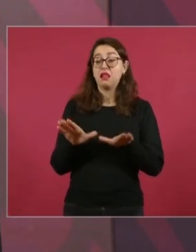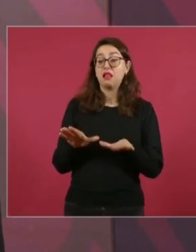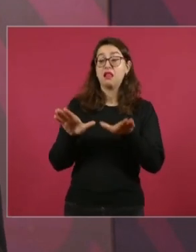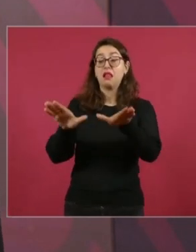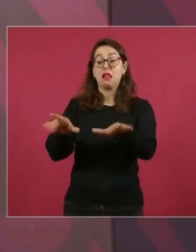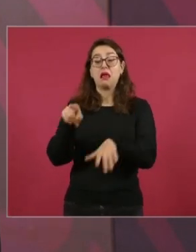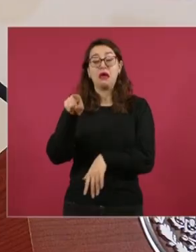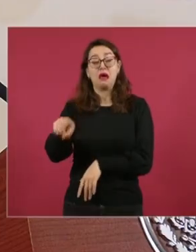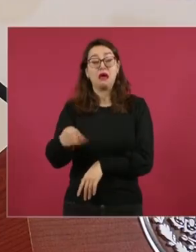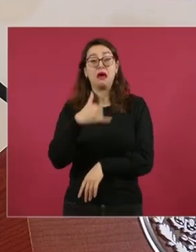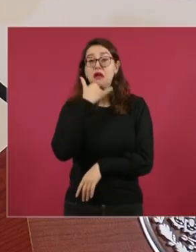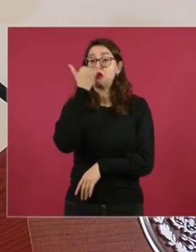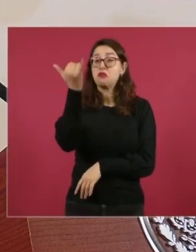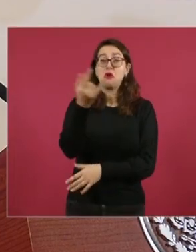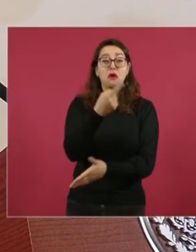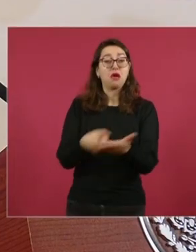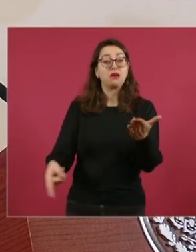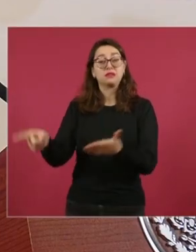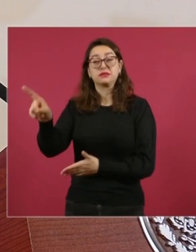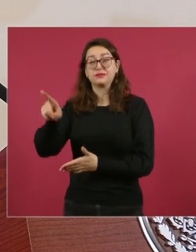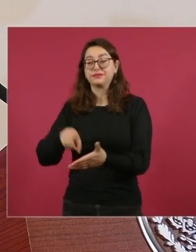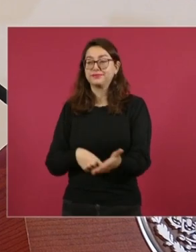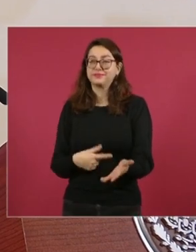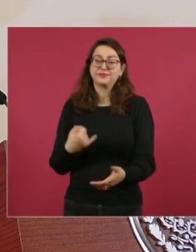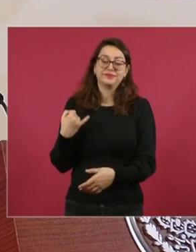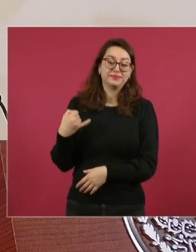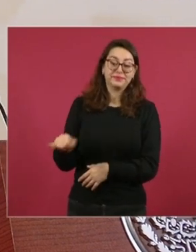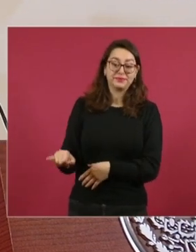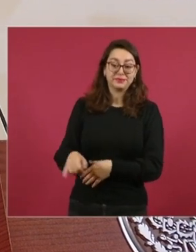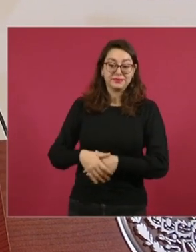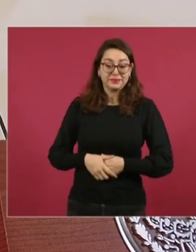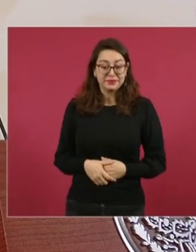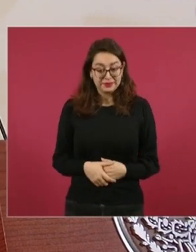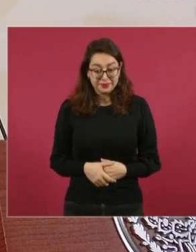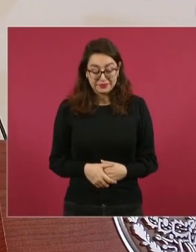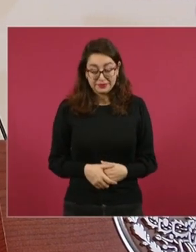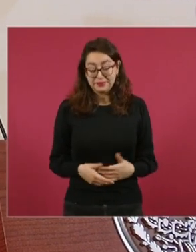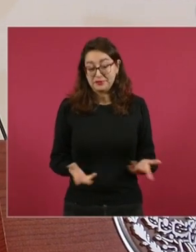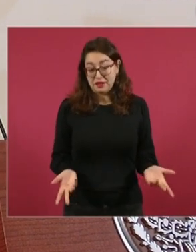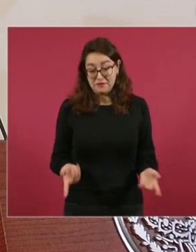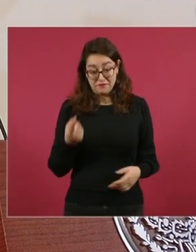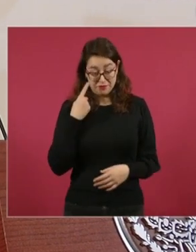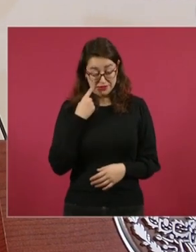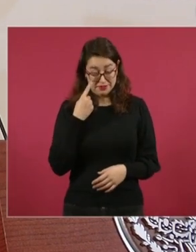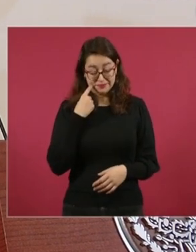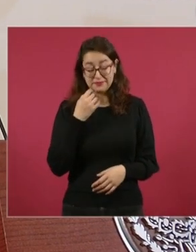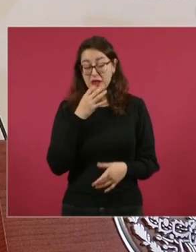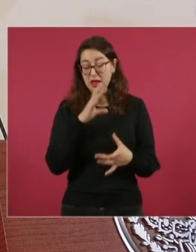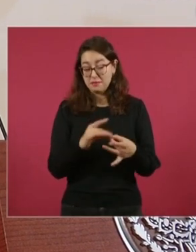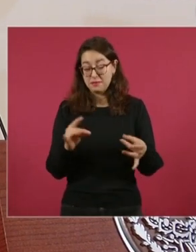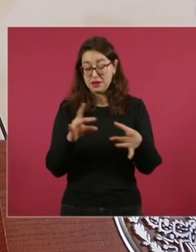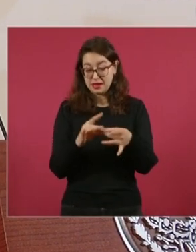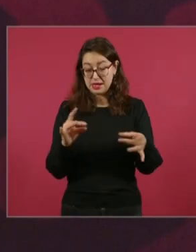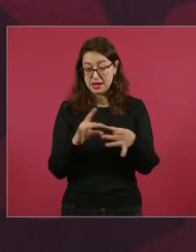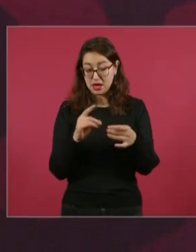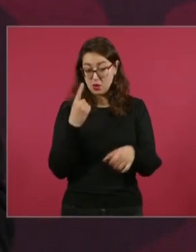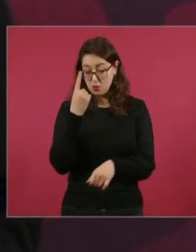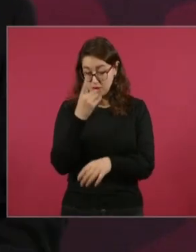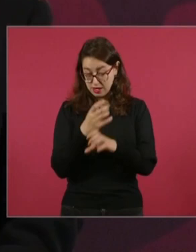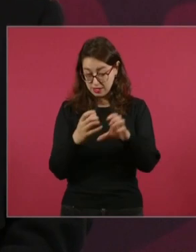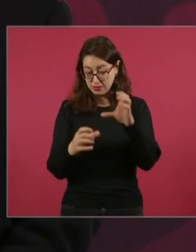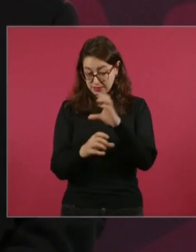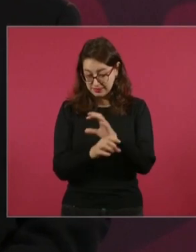el aeropuerto actual de la Ciudad de México no puede